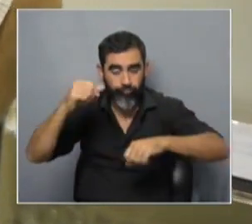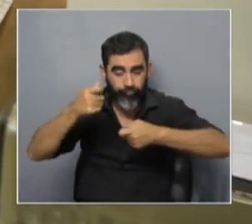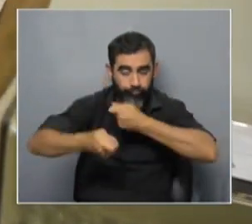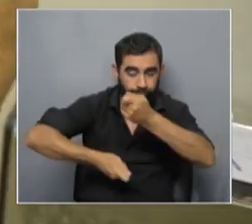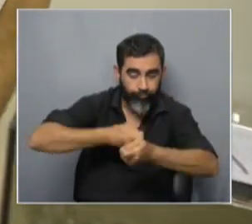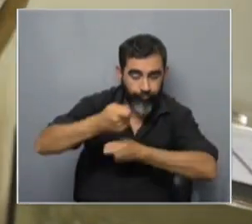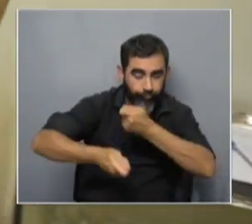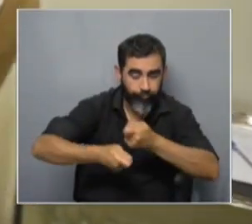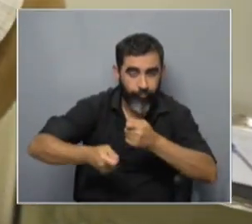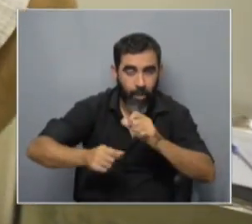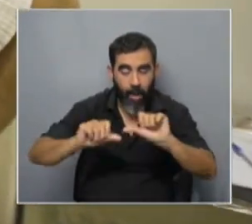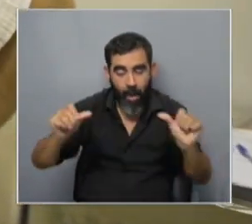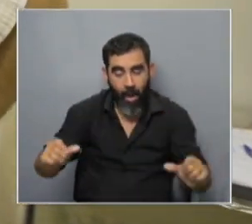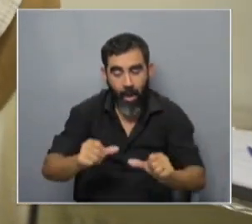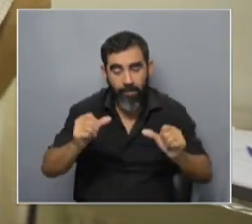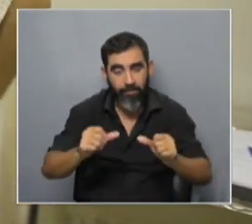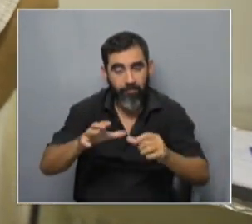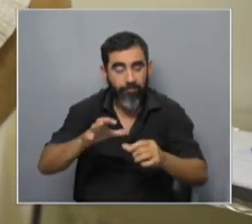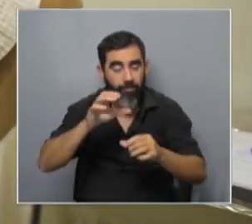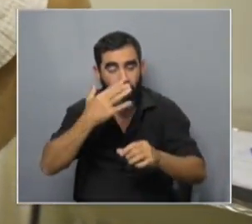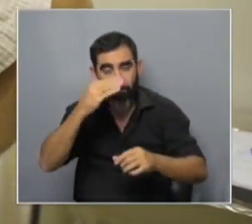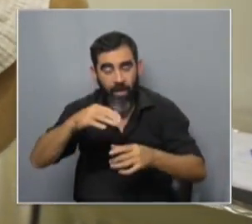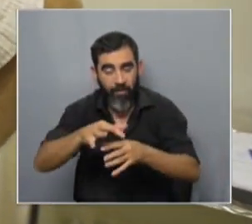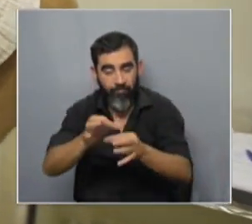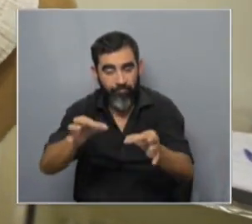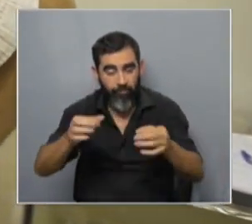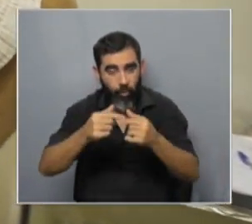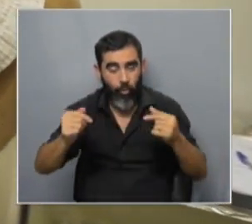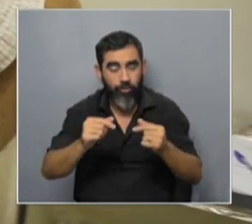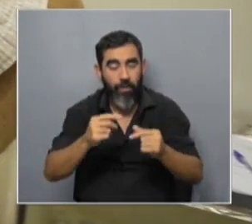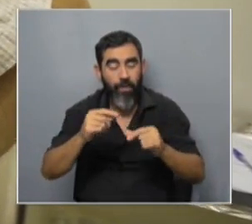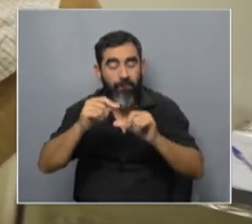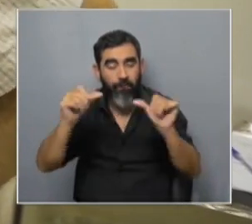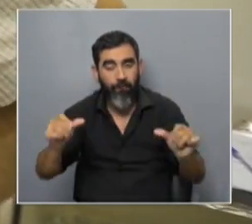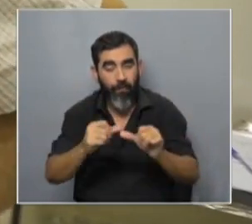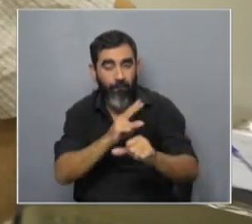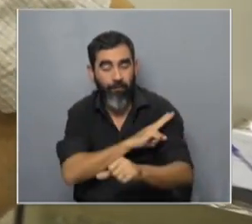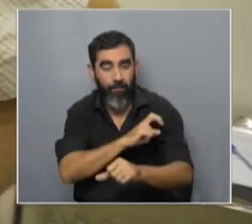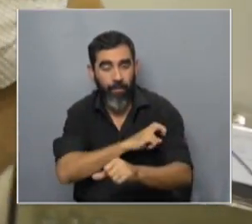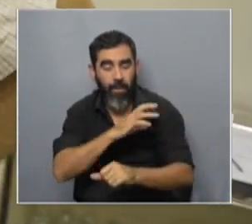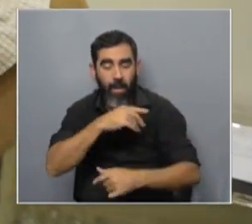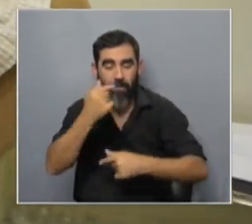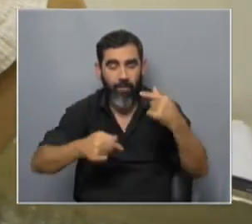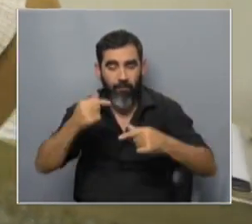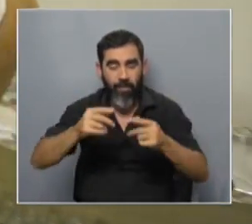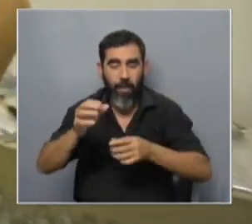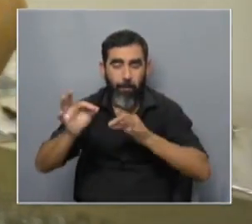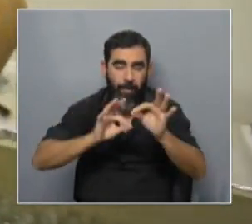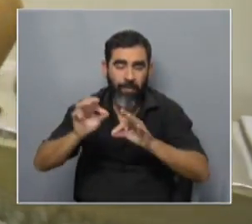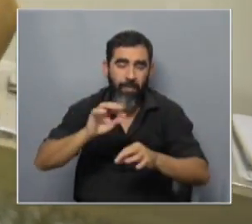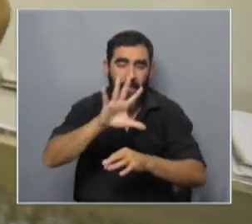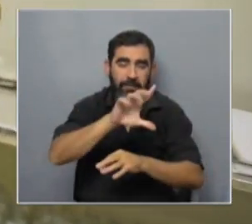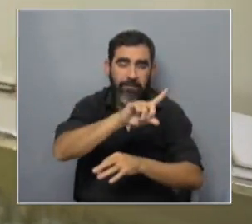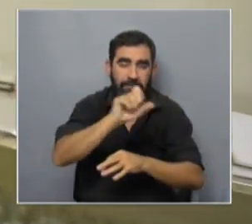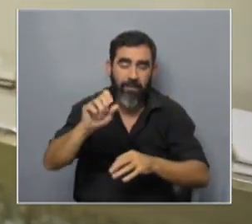para poder ir formando la molécula de los ingredientes farmacéuticos activos hay distintos tamaños de reactores de 100 a